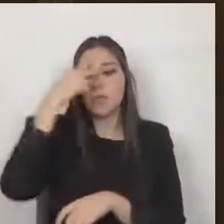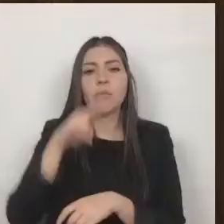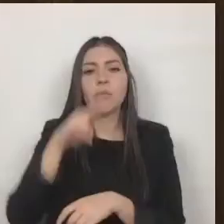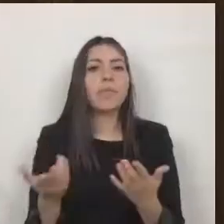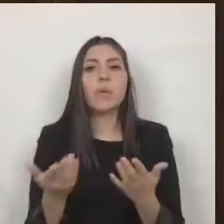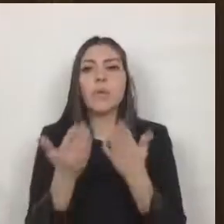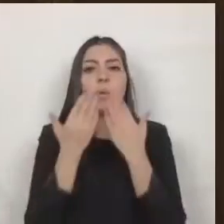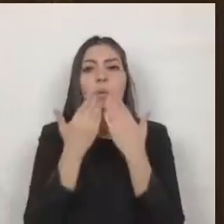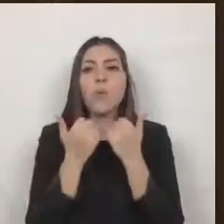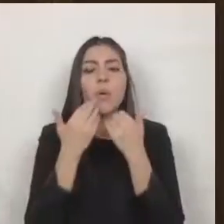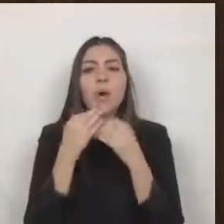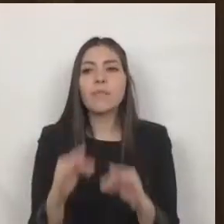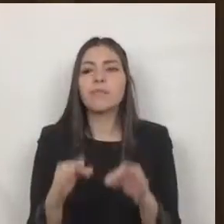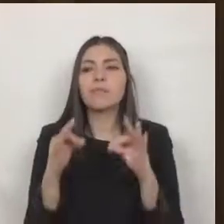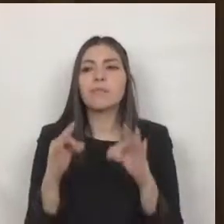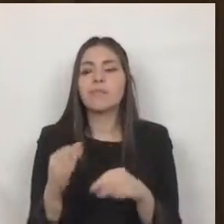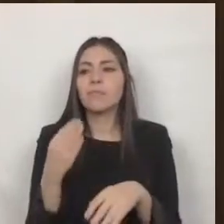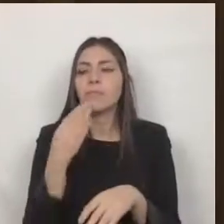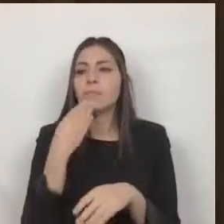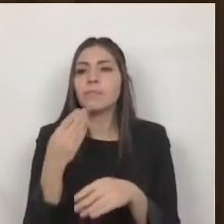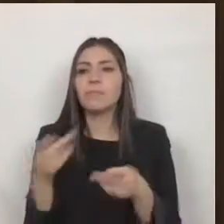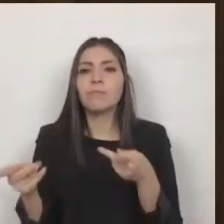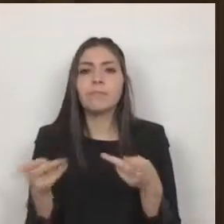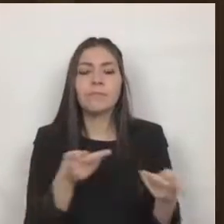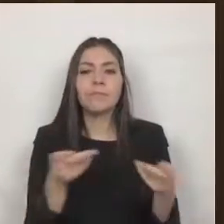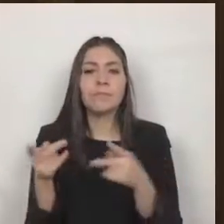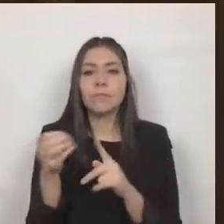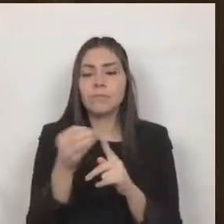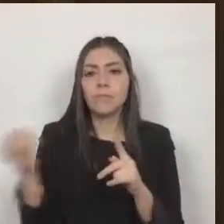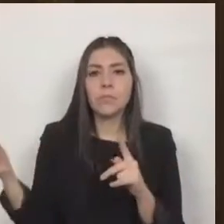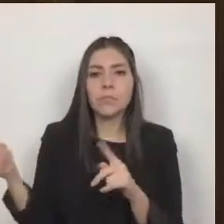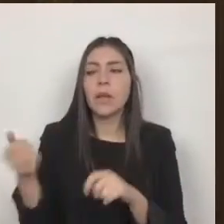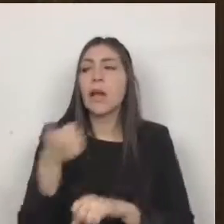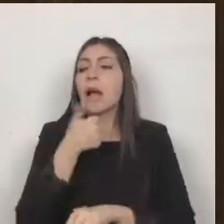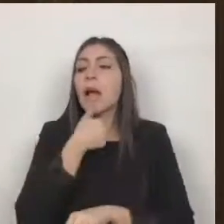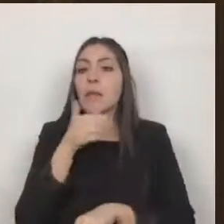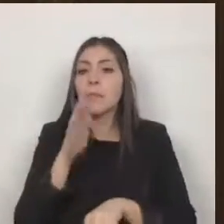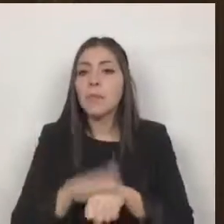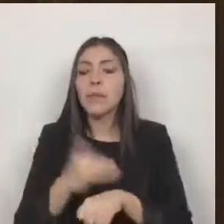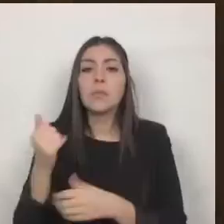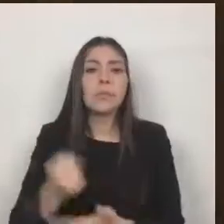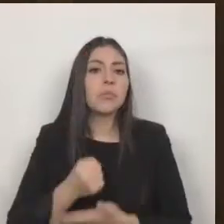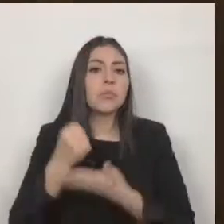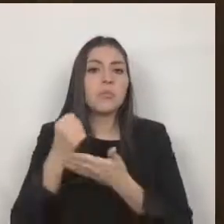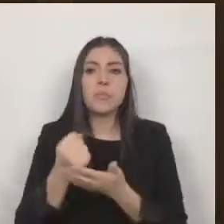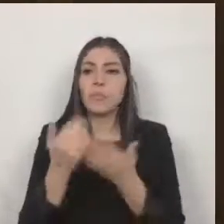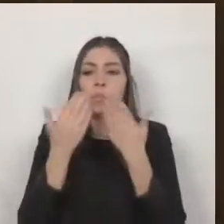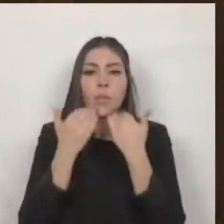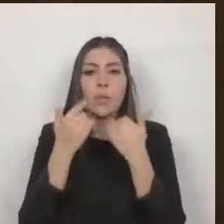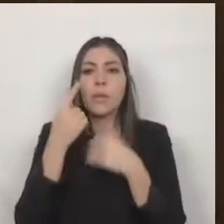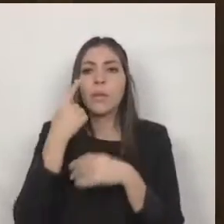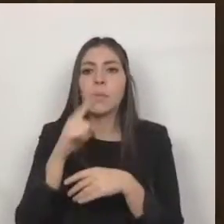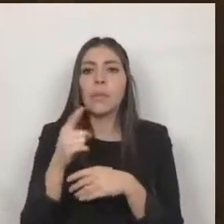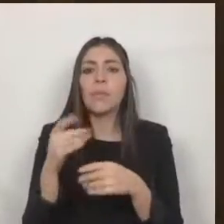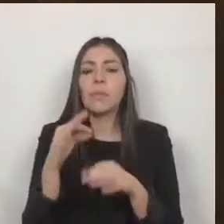estructura organizacional administrativa ni presupuestal para llevar a cabo las funciones de la